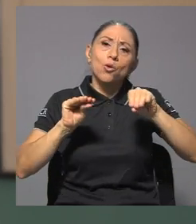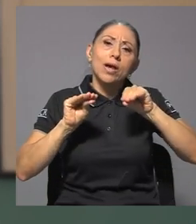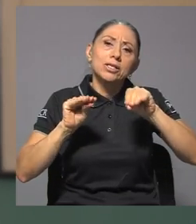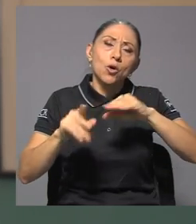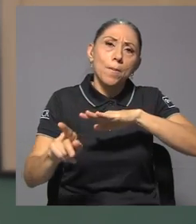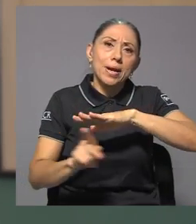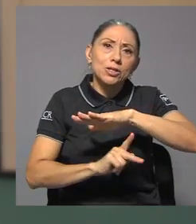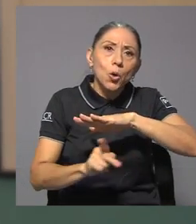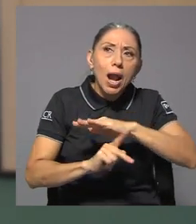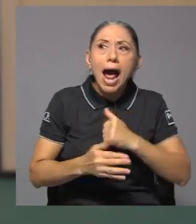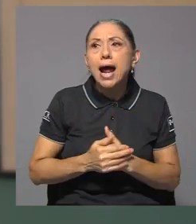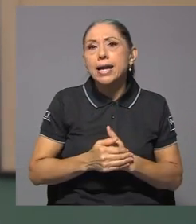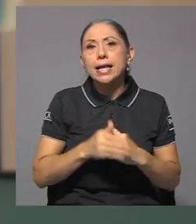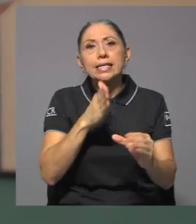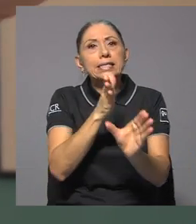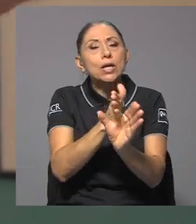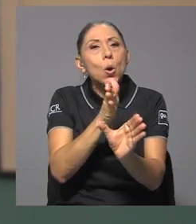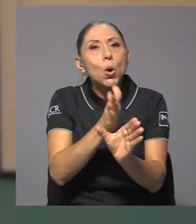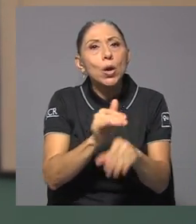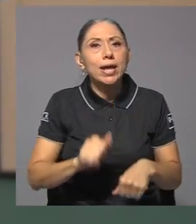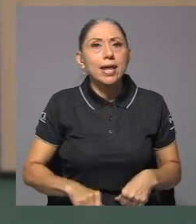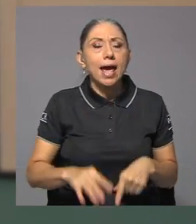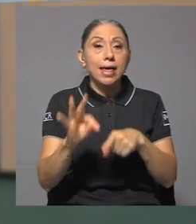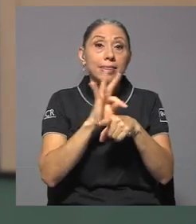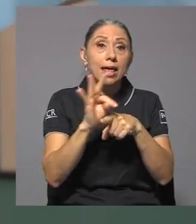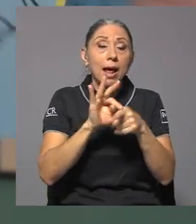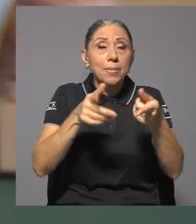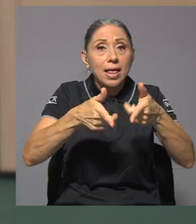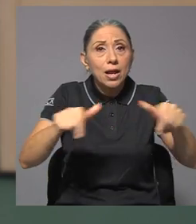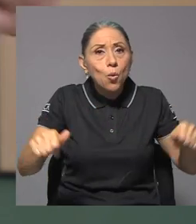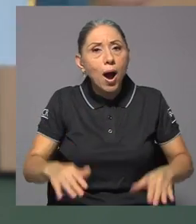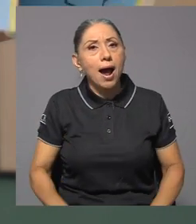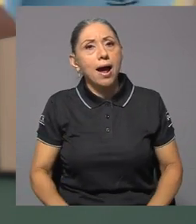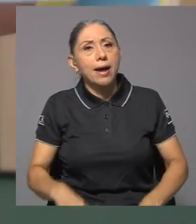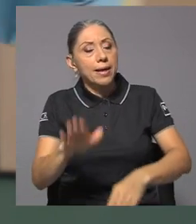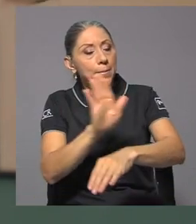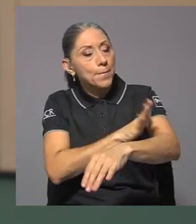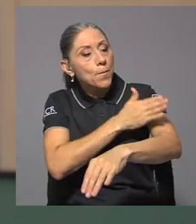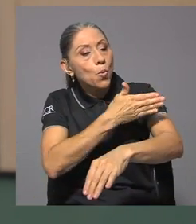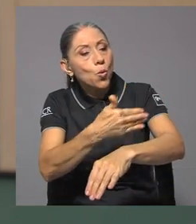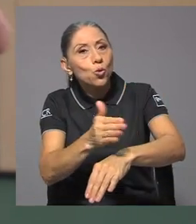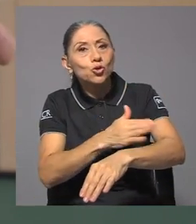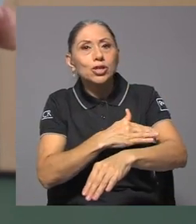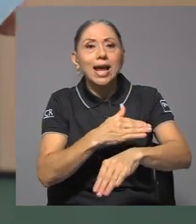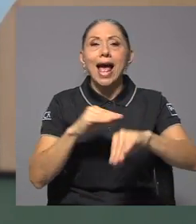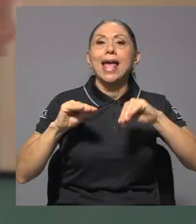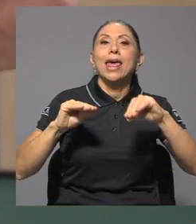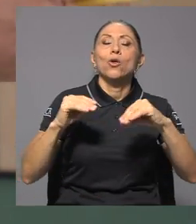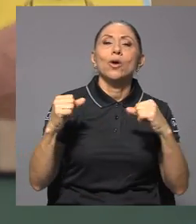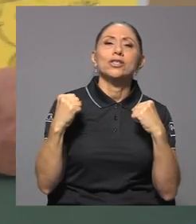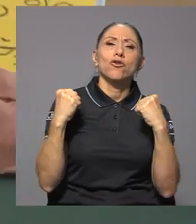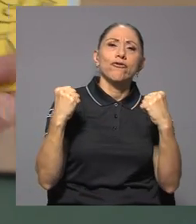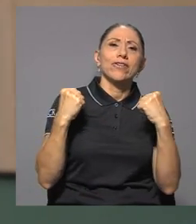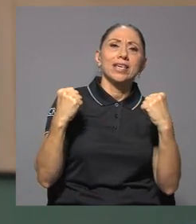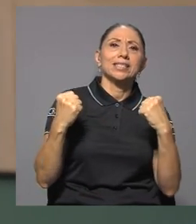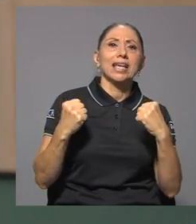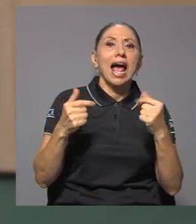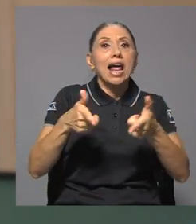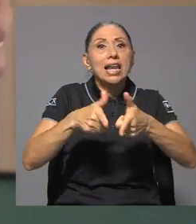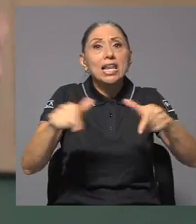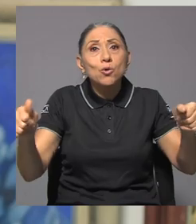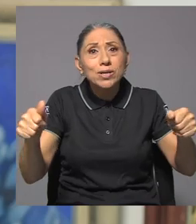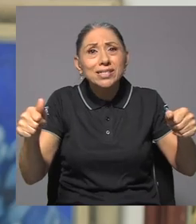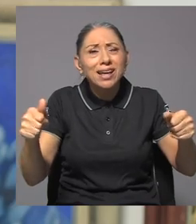educación preescolar, psicología, terapia de lenguaje, música, educación física, lingüística, entre